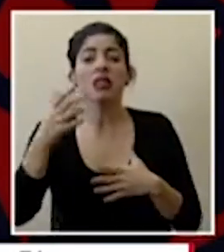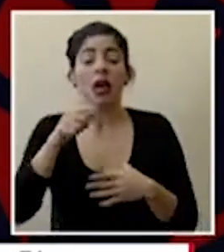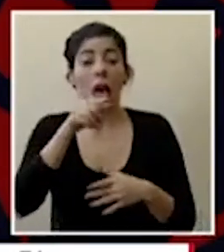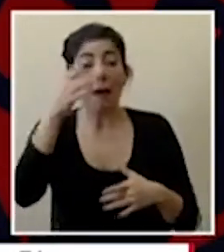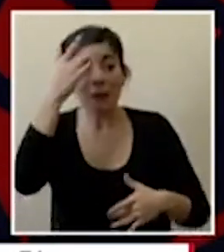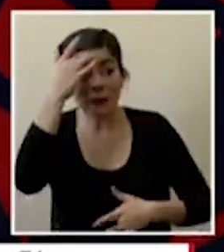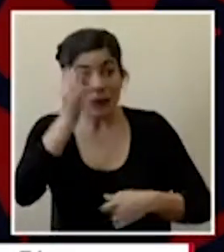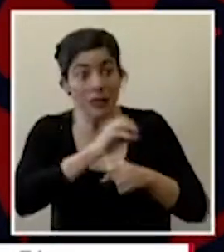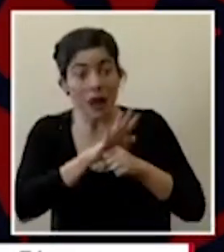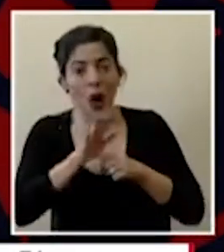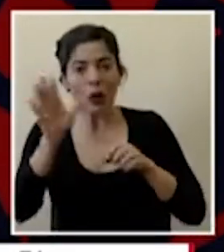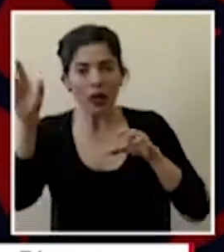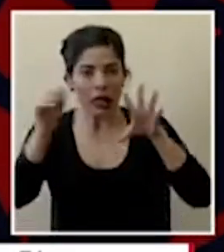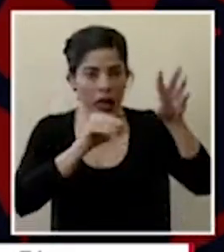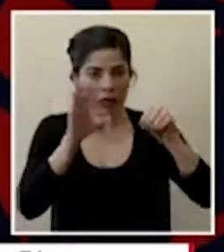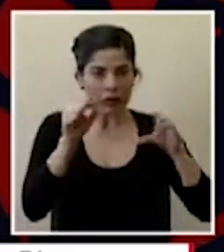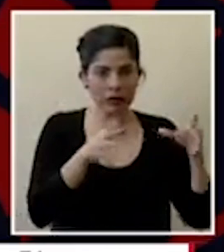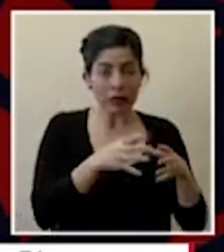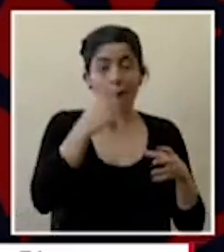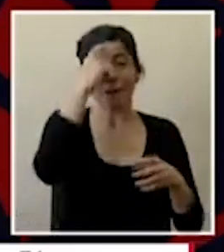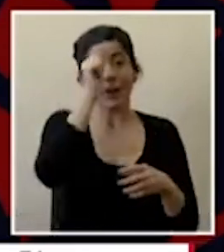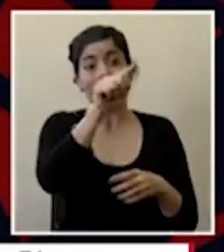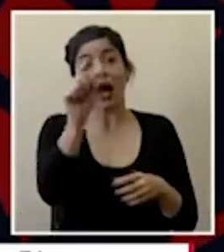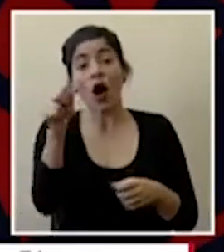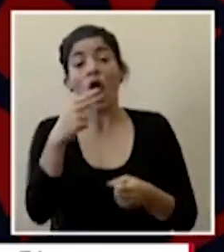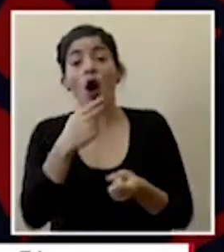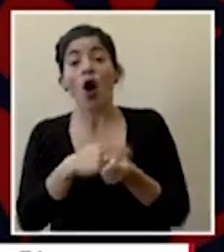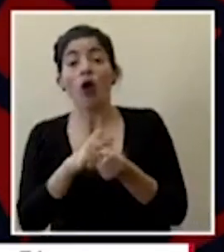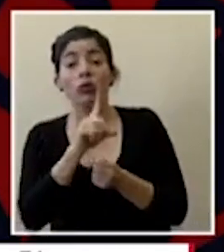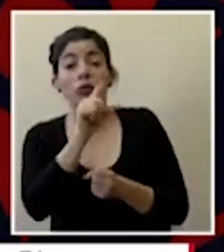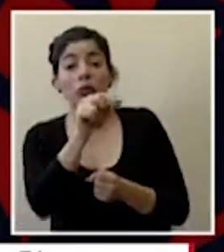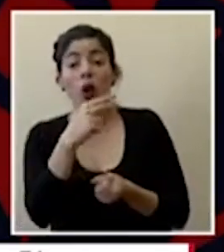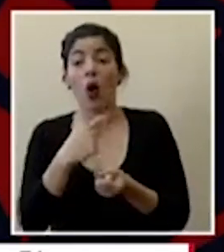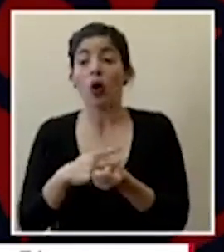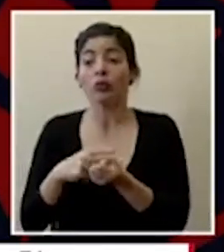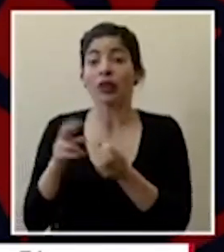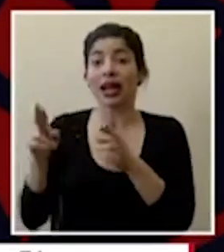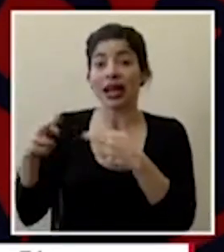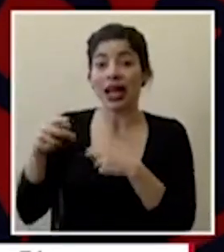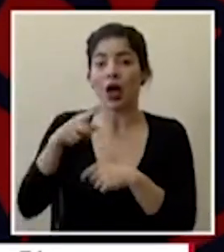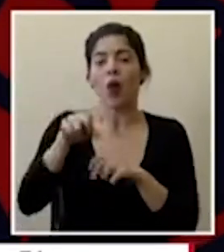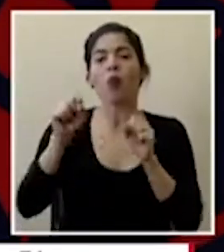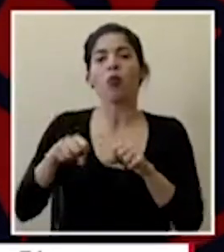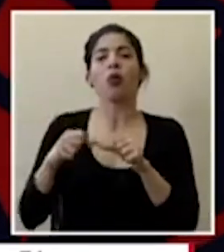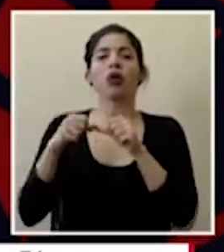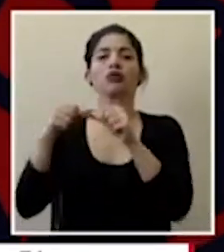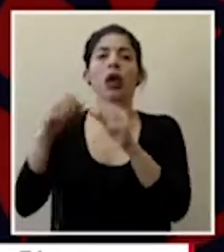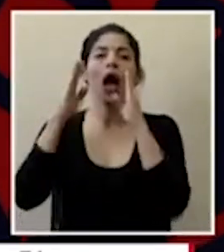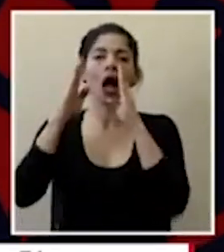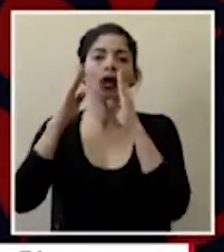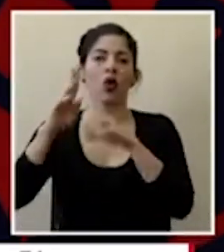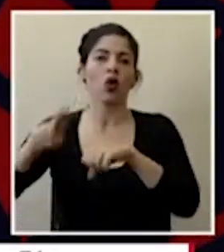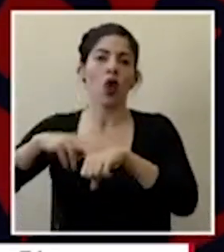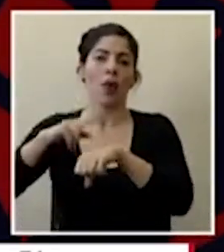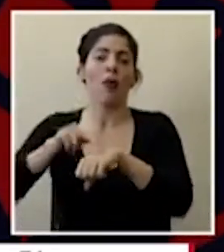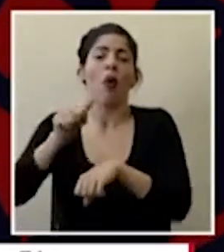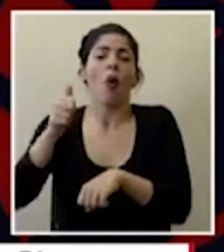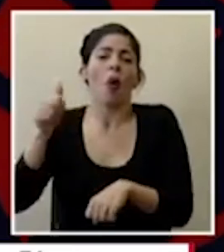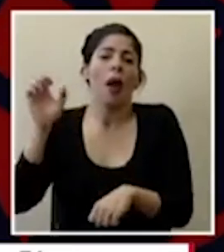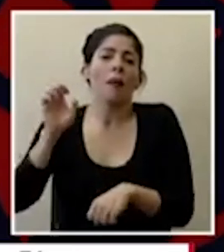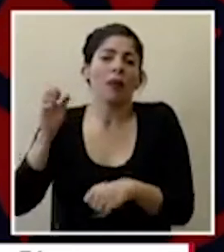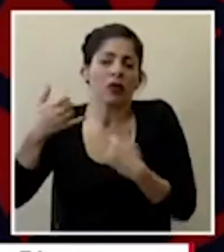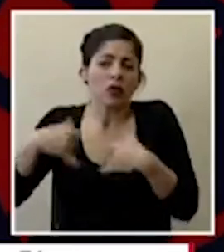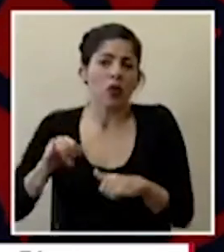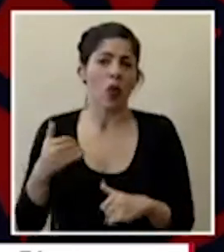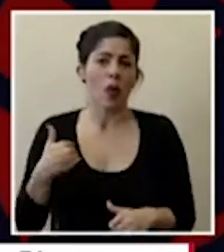tipo de pacientes para que así los hospitales regionales y periféricos puedan continuar con un flujo normal de atención de las otras emergencias que siguen